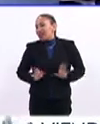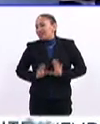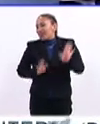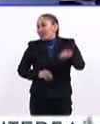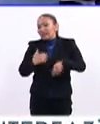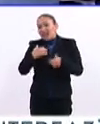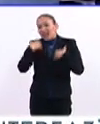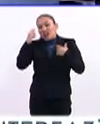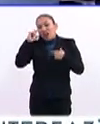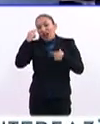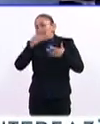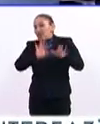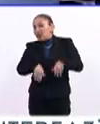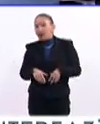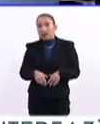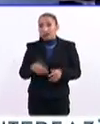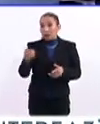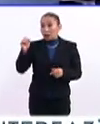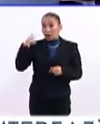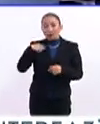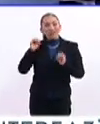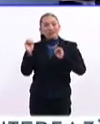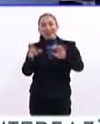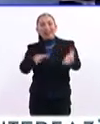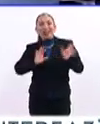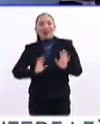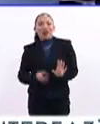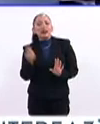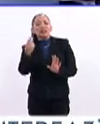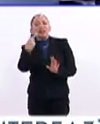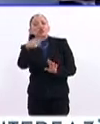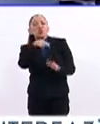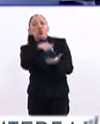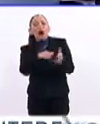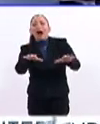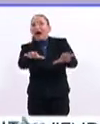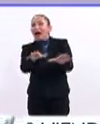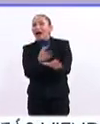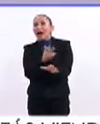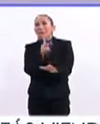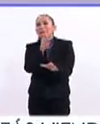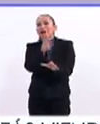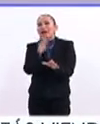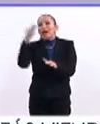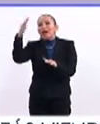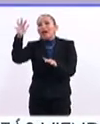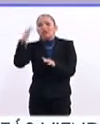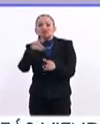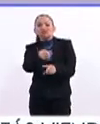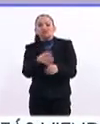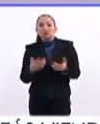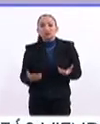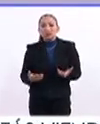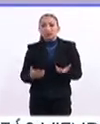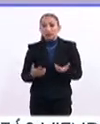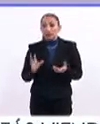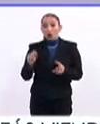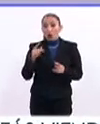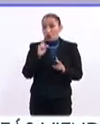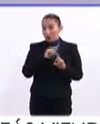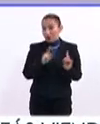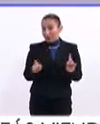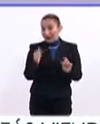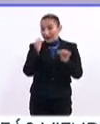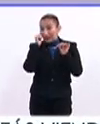muchos consejos de expertos, déjalos, necesitan su espacio cuando son preadolescentes, adolescentes. Yo les diría al